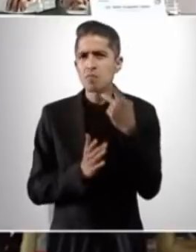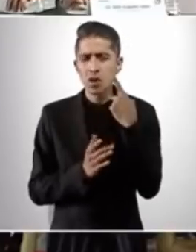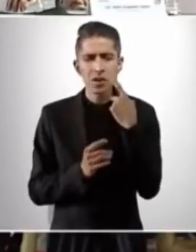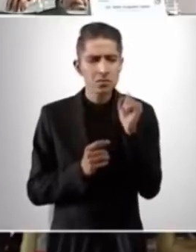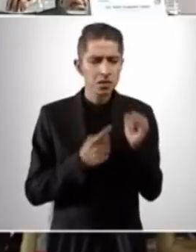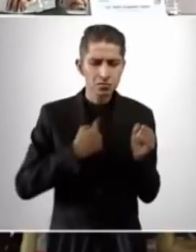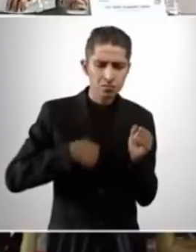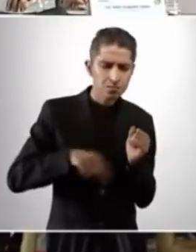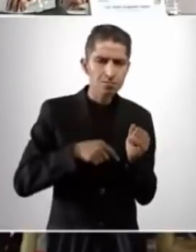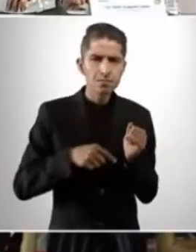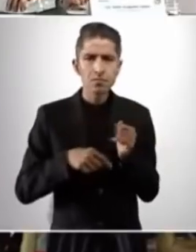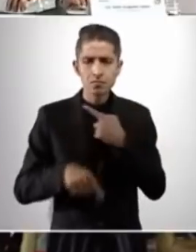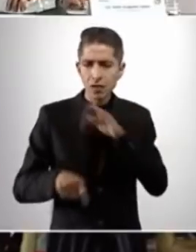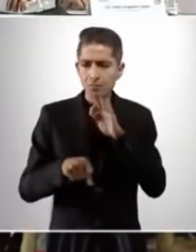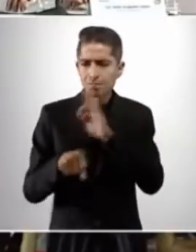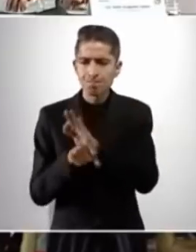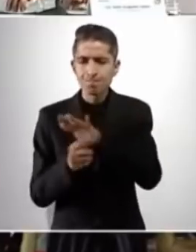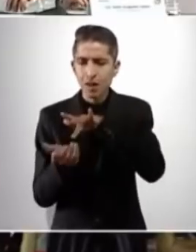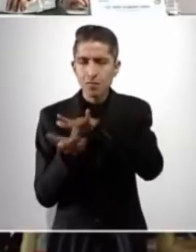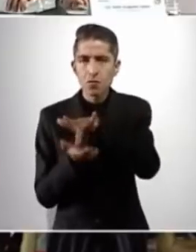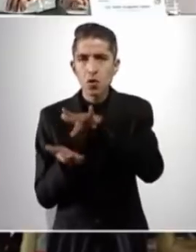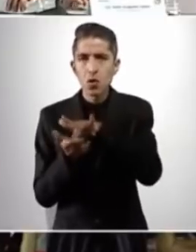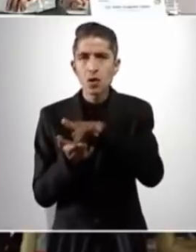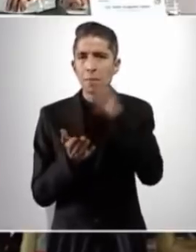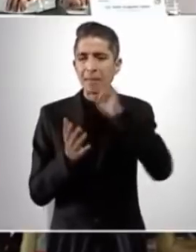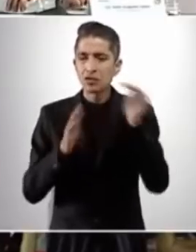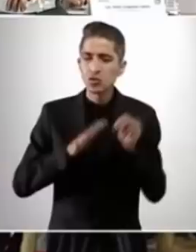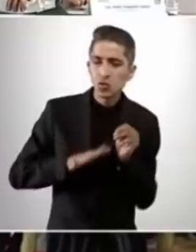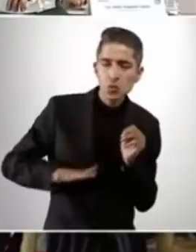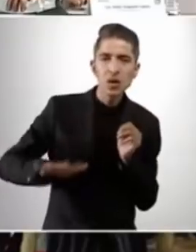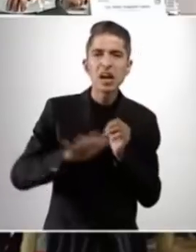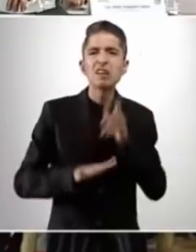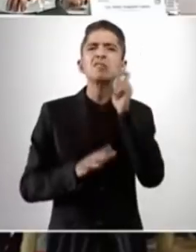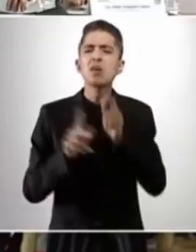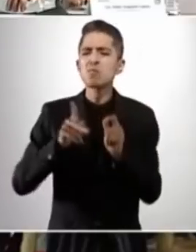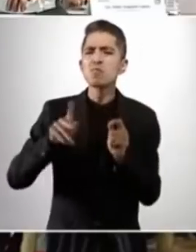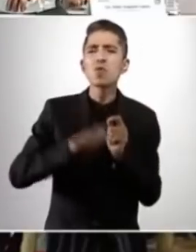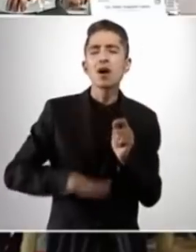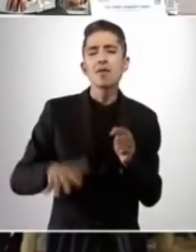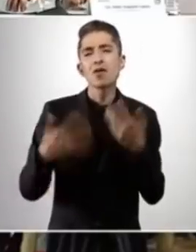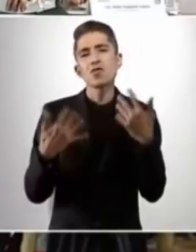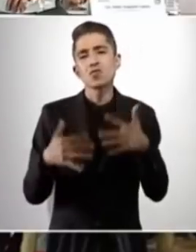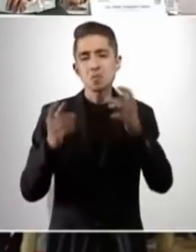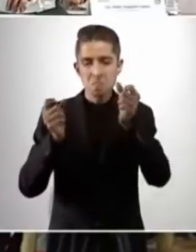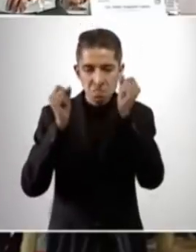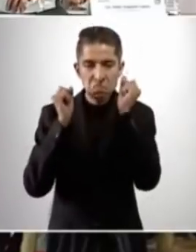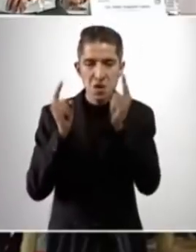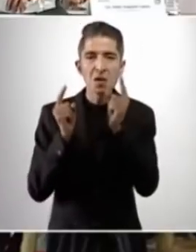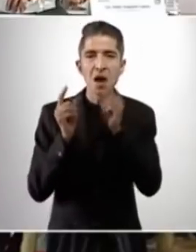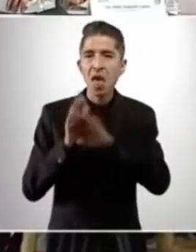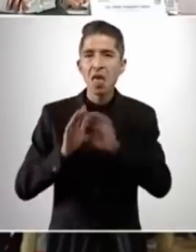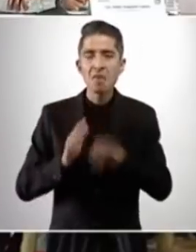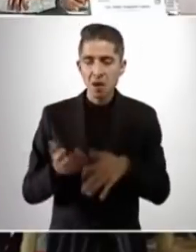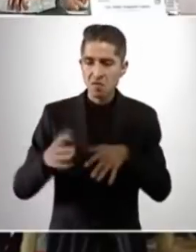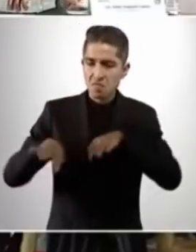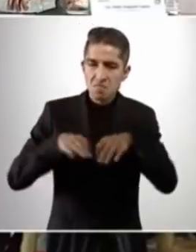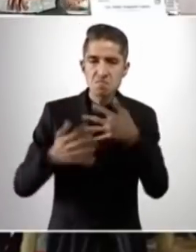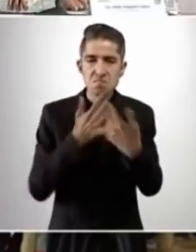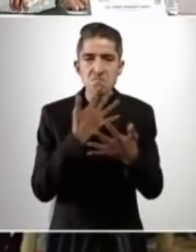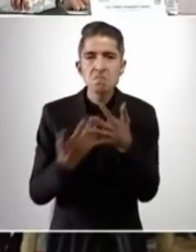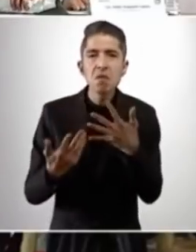al pueblo de Michoacán, que es un pueblo ejemplar, un pueblo bueno, un pueblo trabajador,